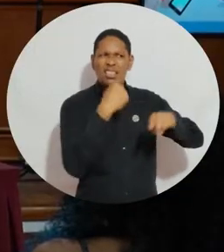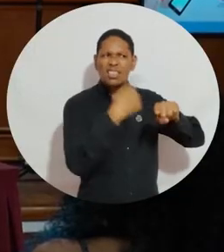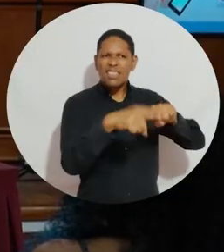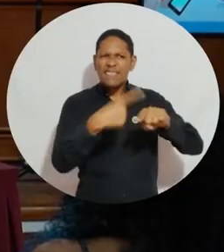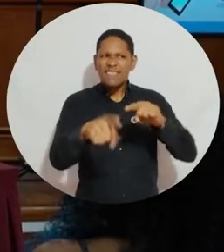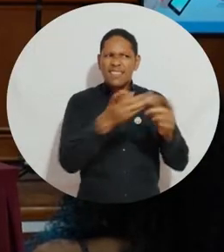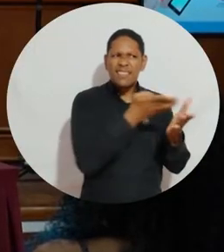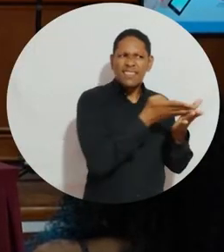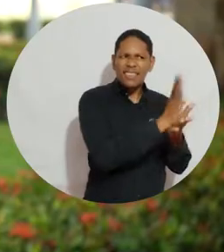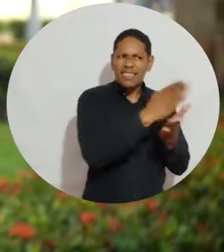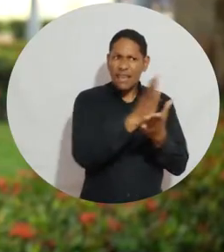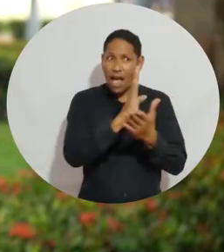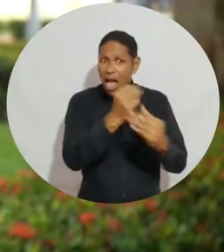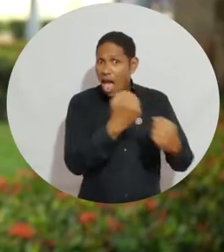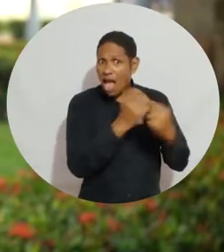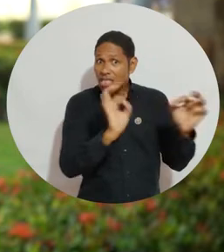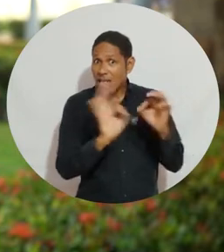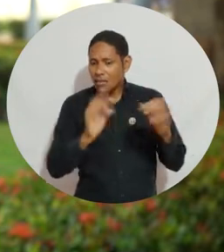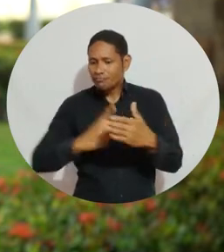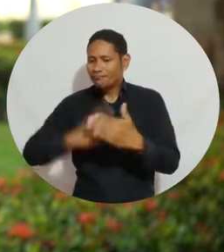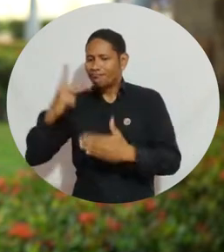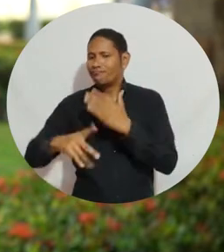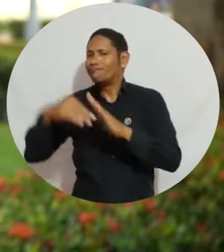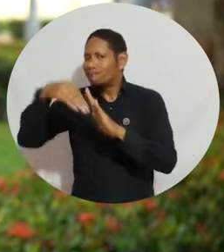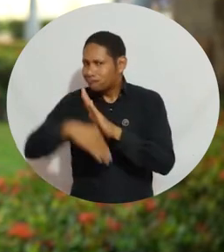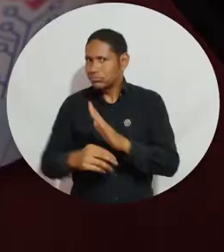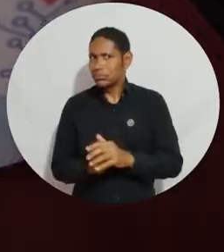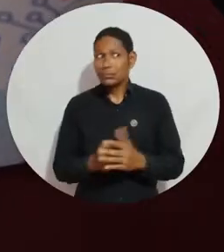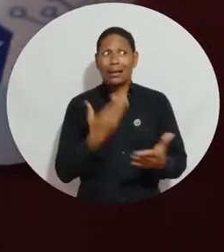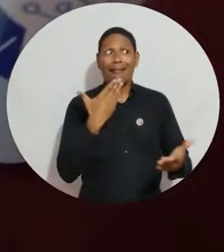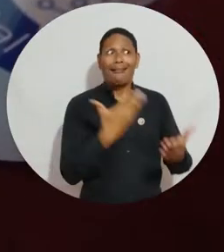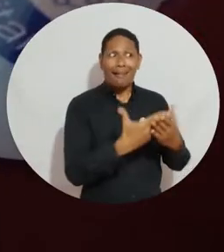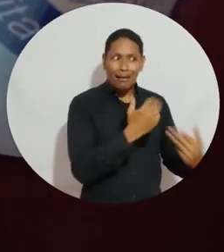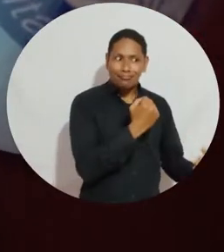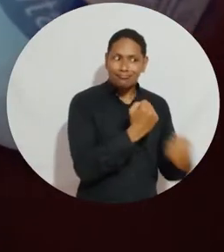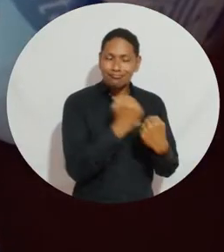los diferentes programas, pues no hubieran podido sacar adelante este proyecto.